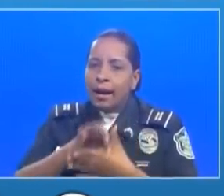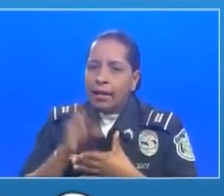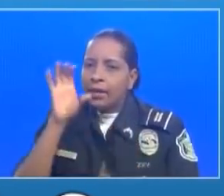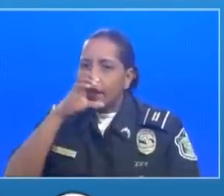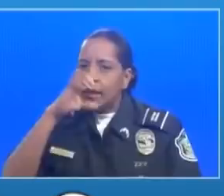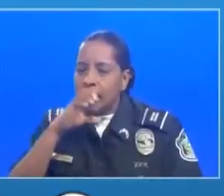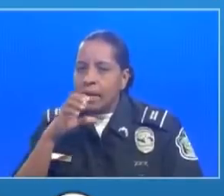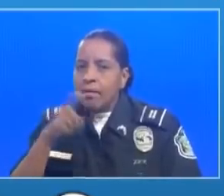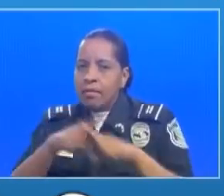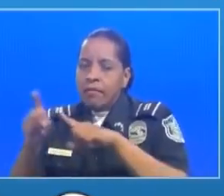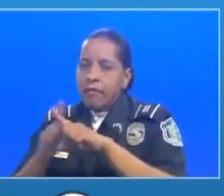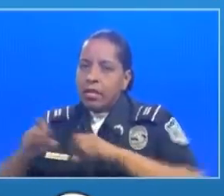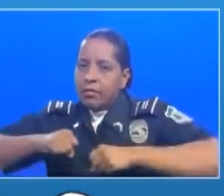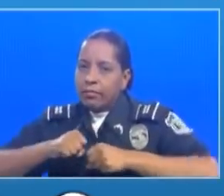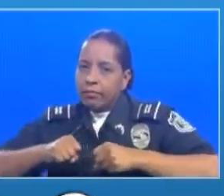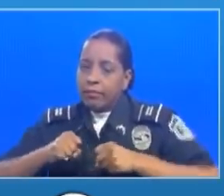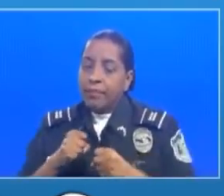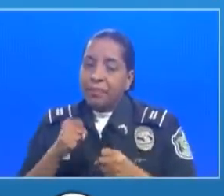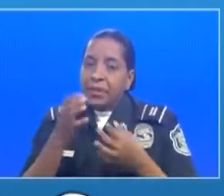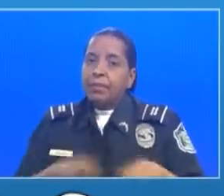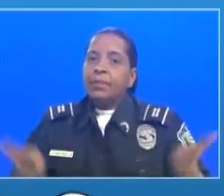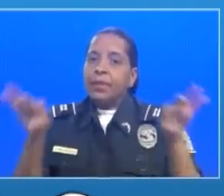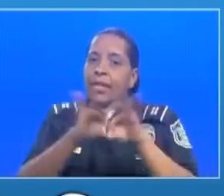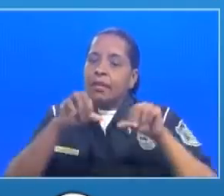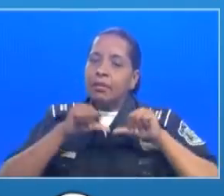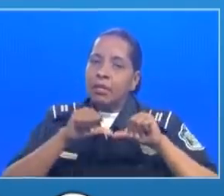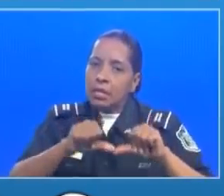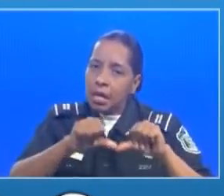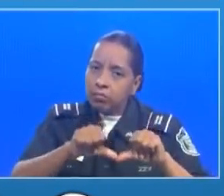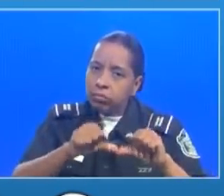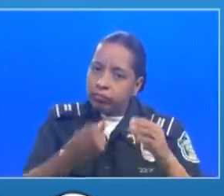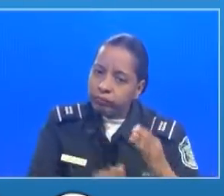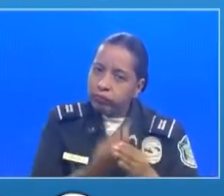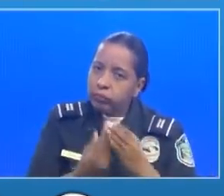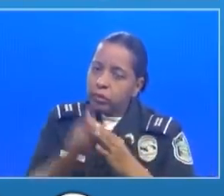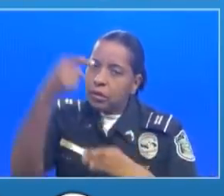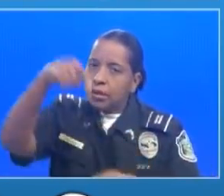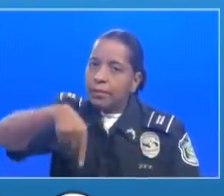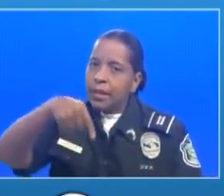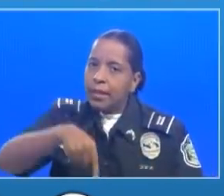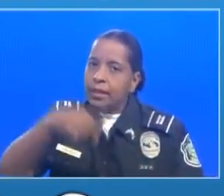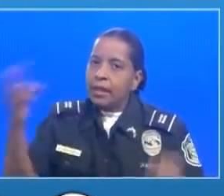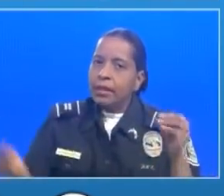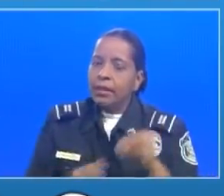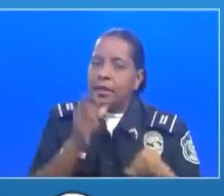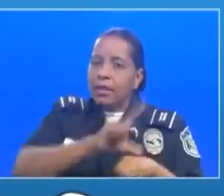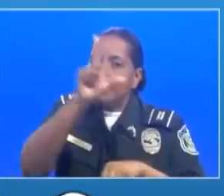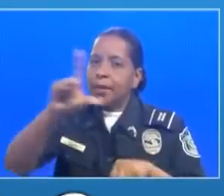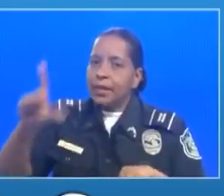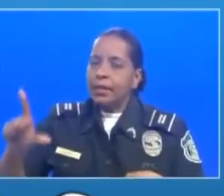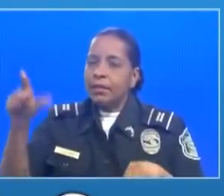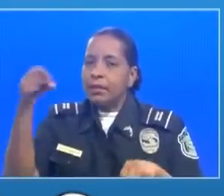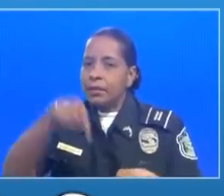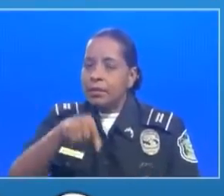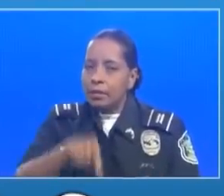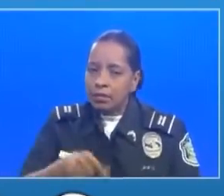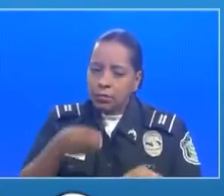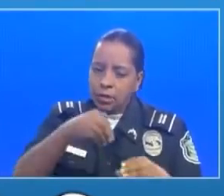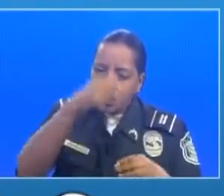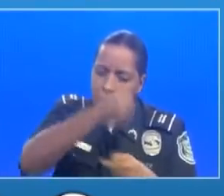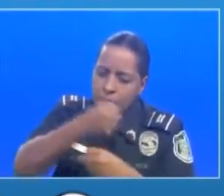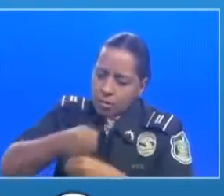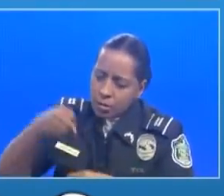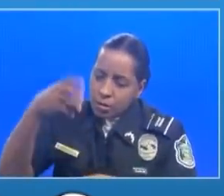y aves es importante que sigamos produciendo hoy más que nunca el país necesita un sector agropecuario